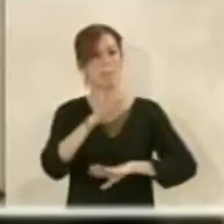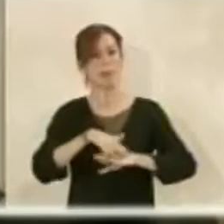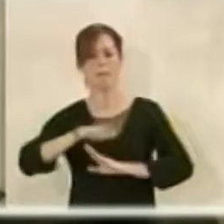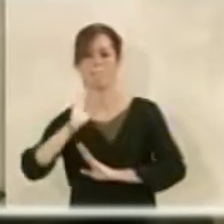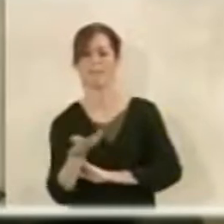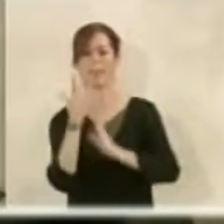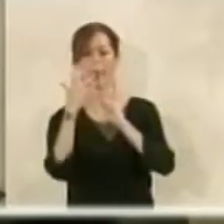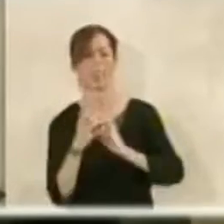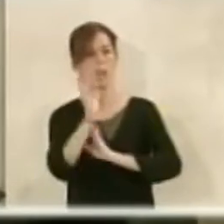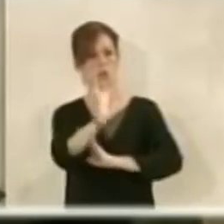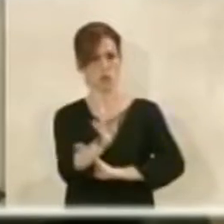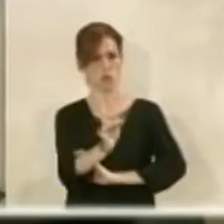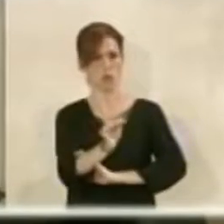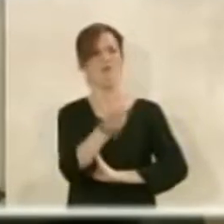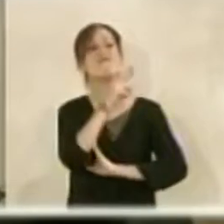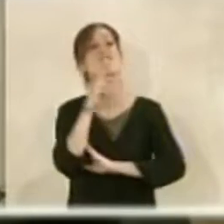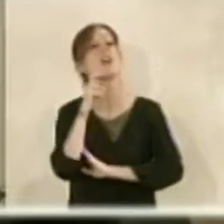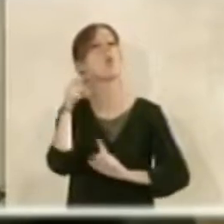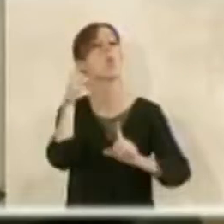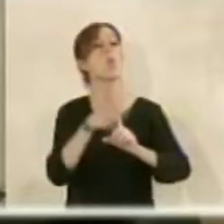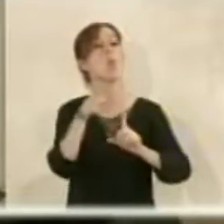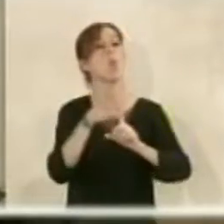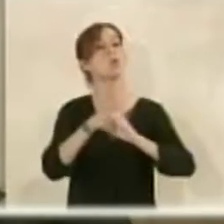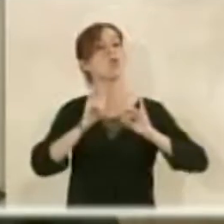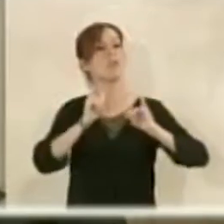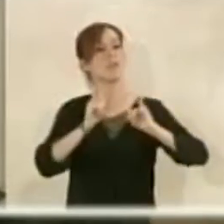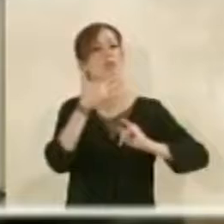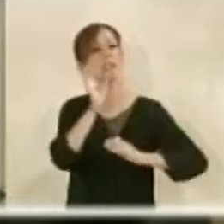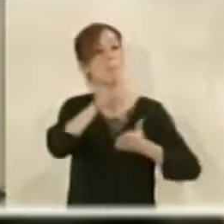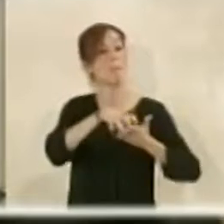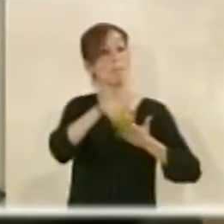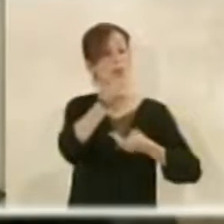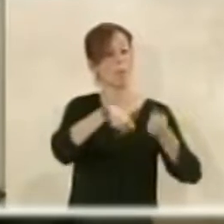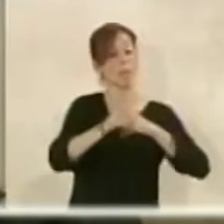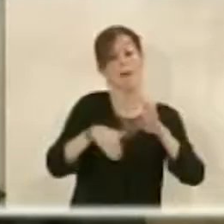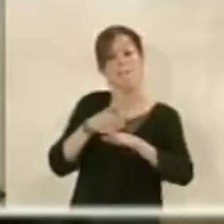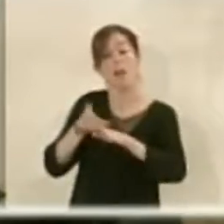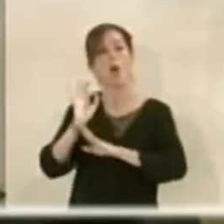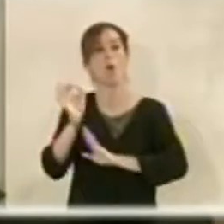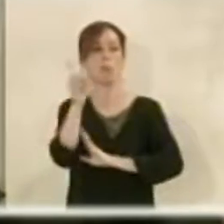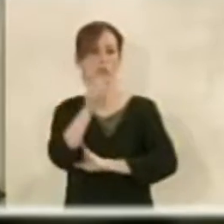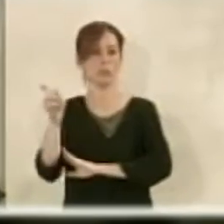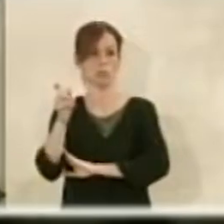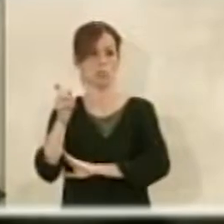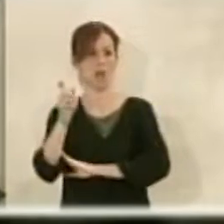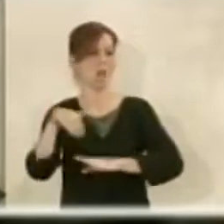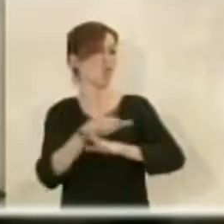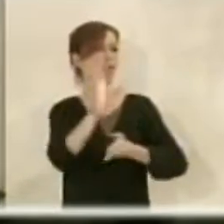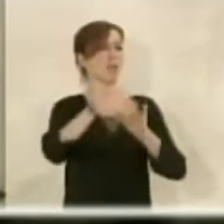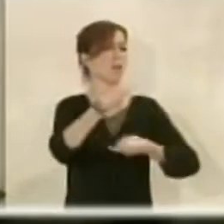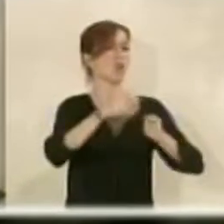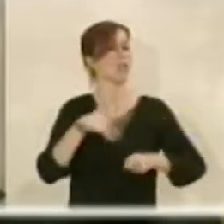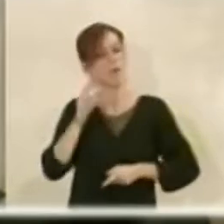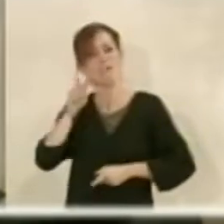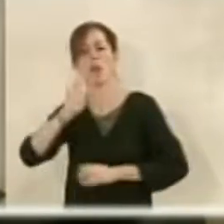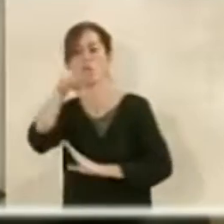no sufran ningún deterioro y para que se pongan en valor para uso y disfrute, tanto de los que vayan al centro comercial como de los que no quieran comprar en ese